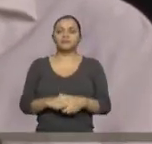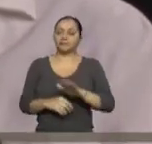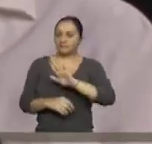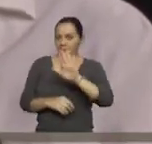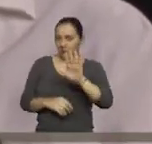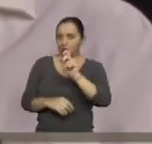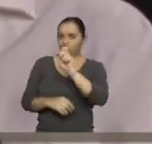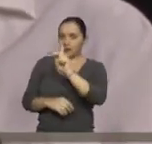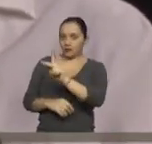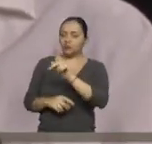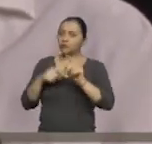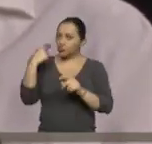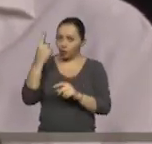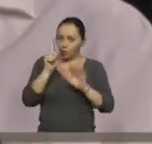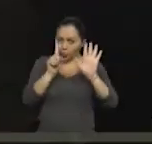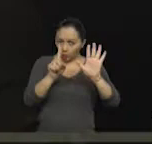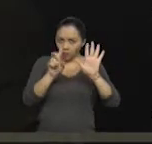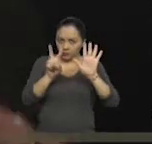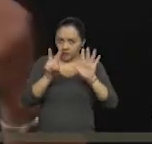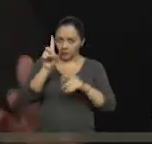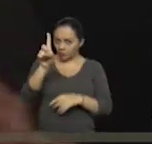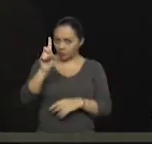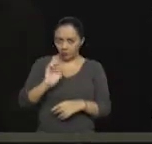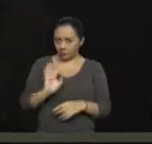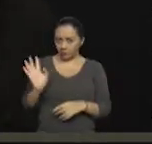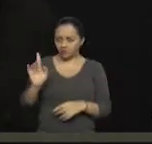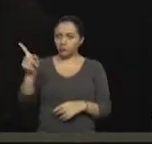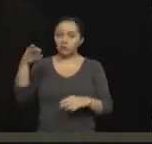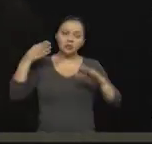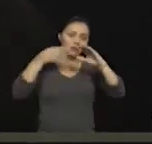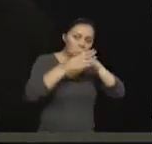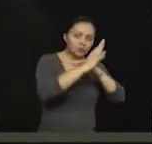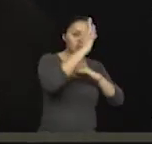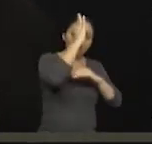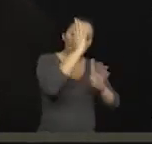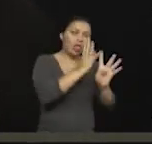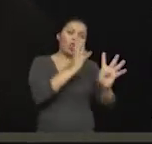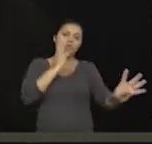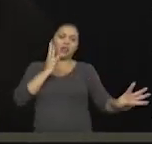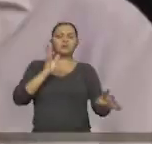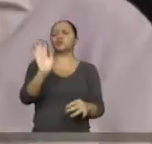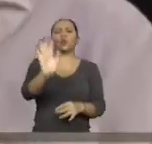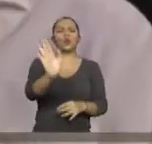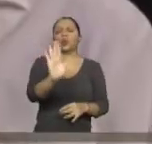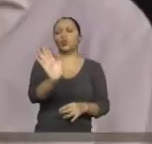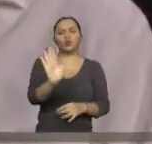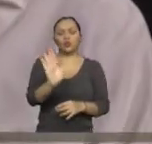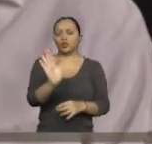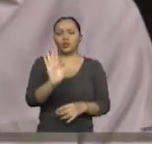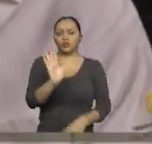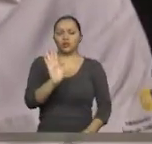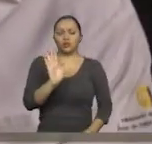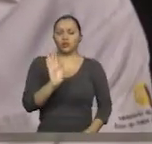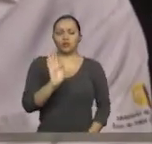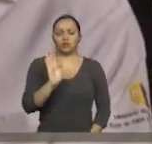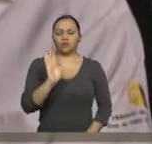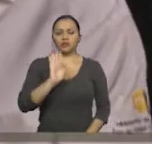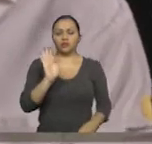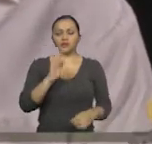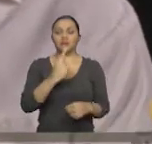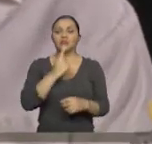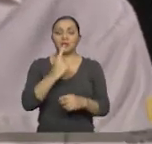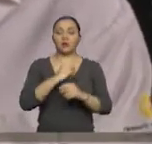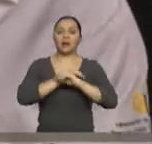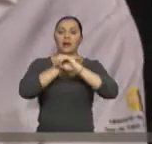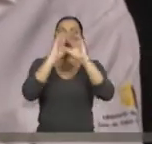¿Solamente a través del 171 no tienen que ir las personas a sacar tour directamente en el Centro de Salud? No, no, no. En este sentido, como les digo,